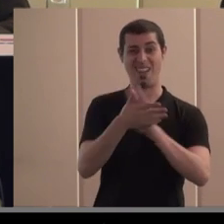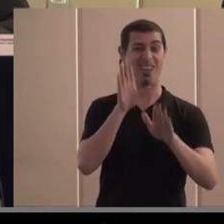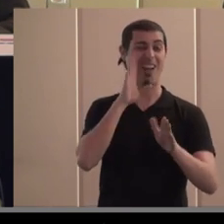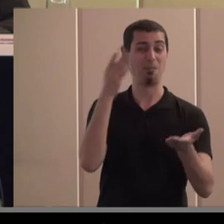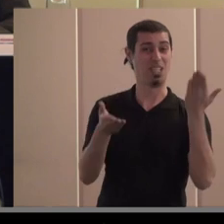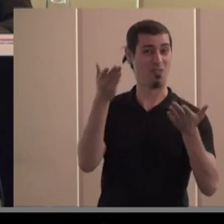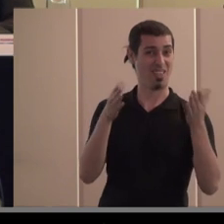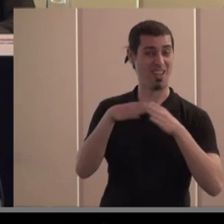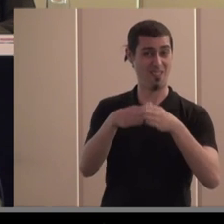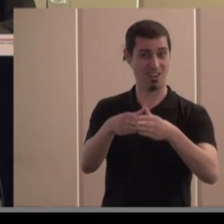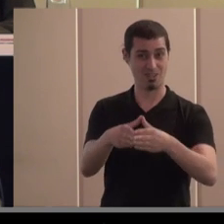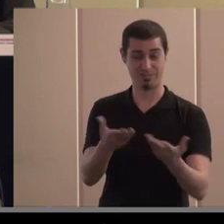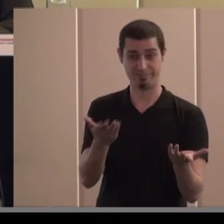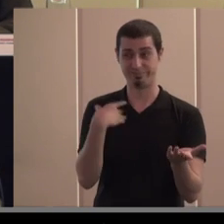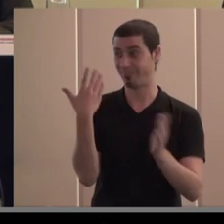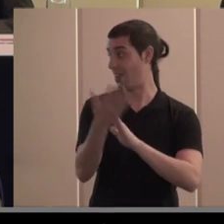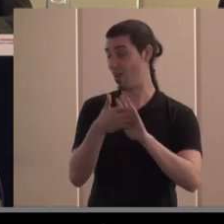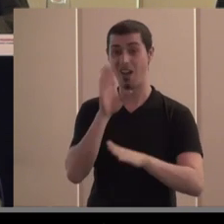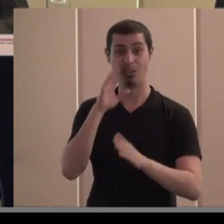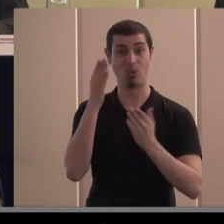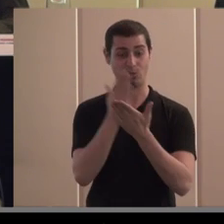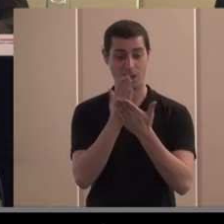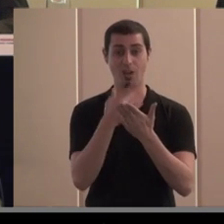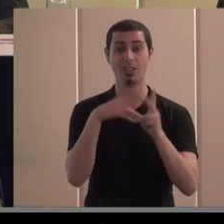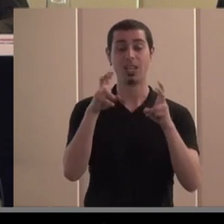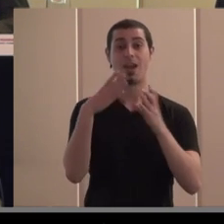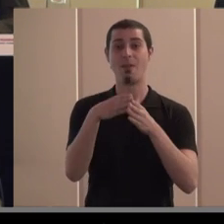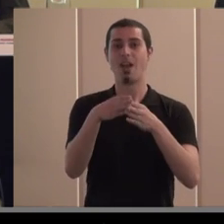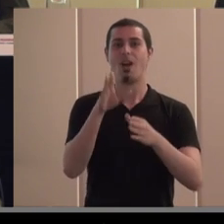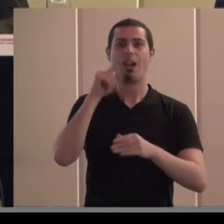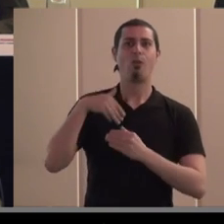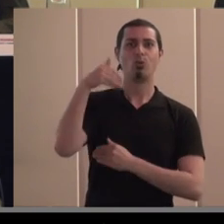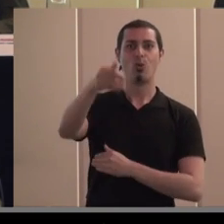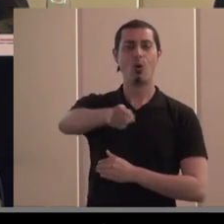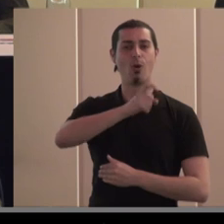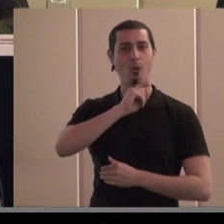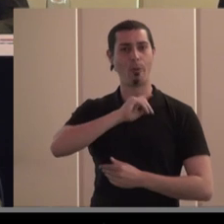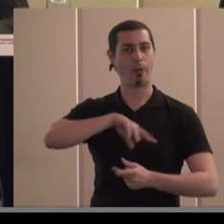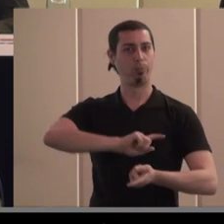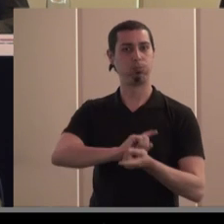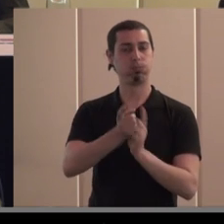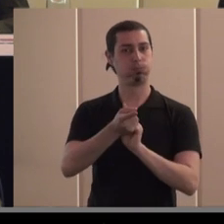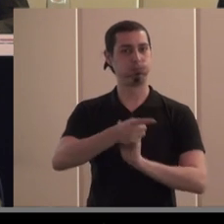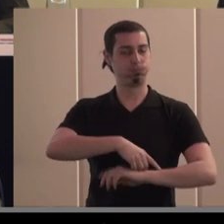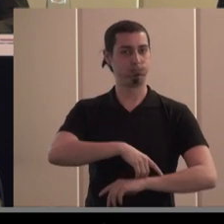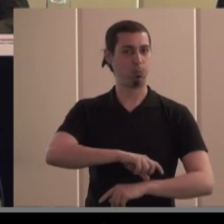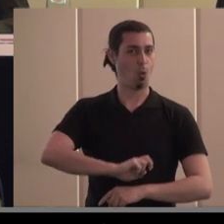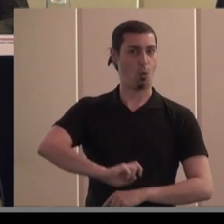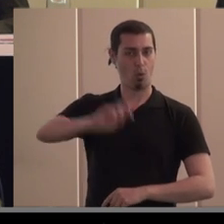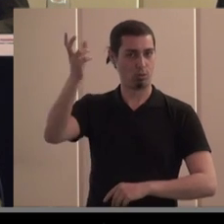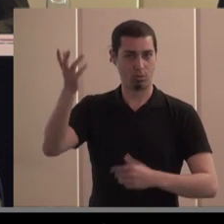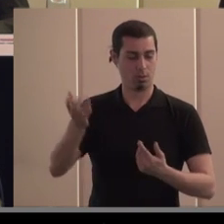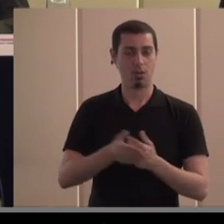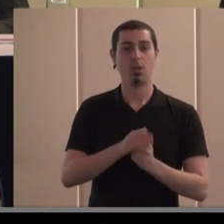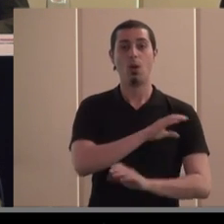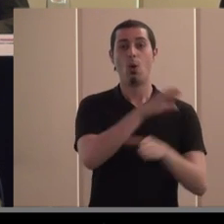cuando estabas estudiando cómo sería tu navegación en el mundo empresarial del